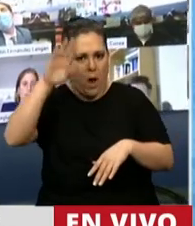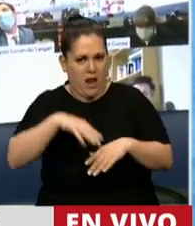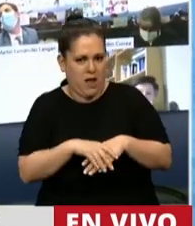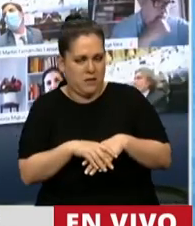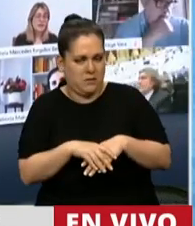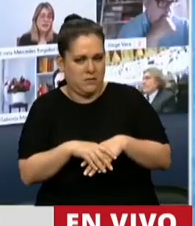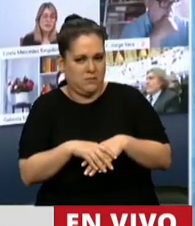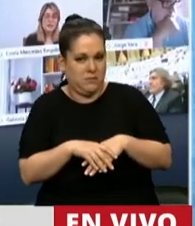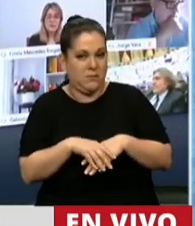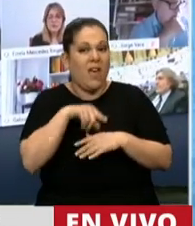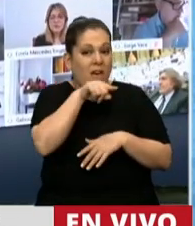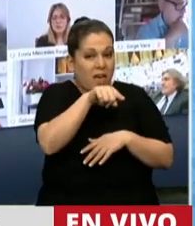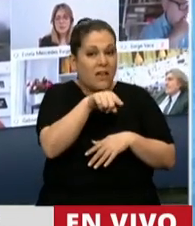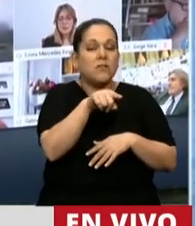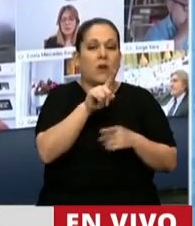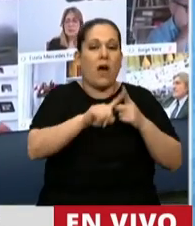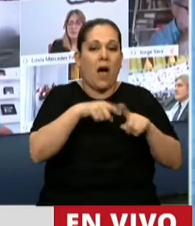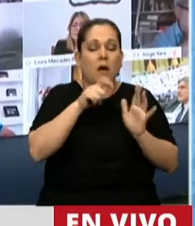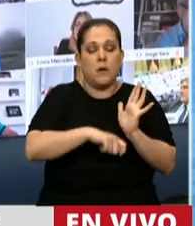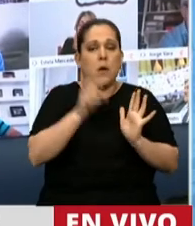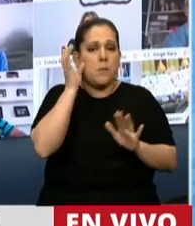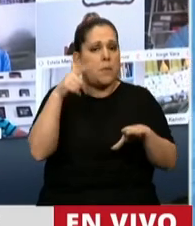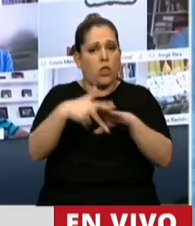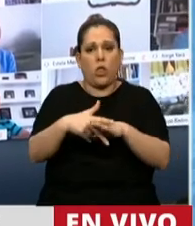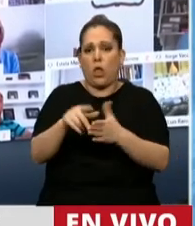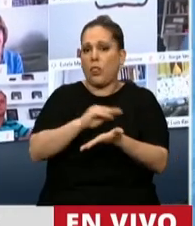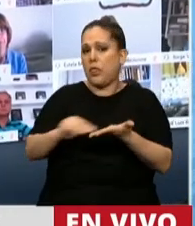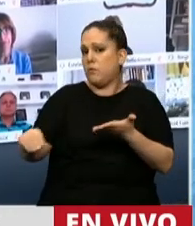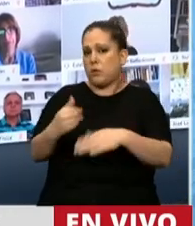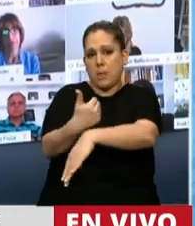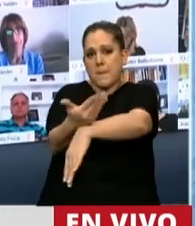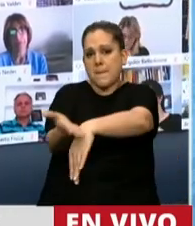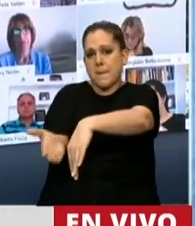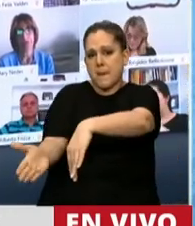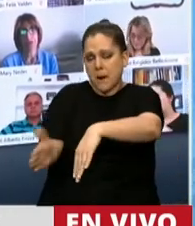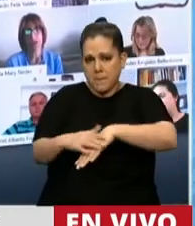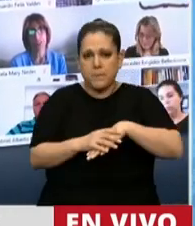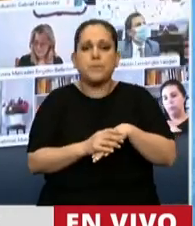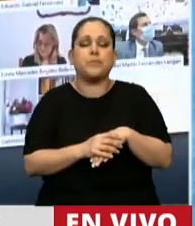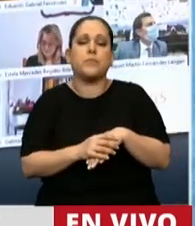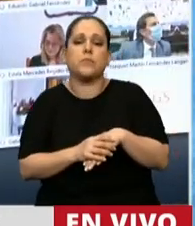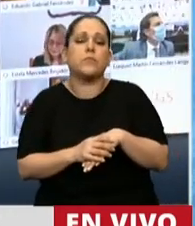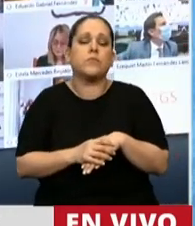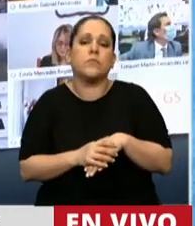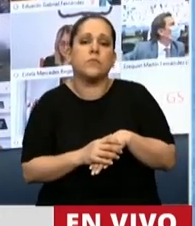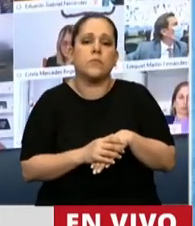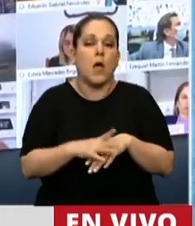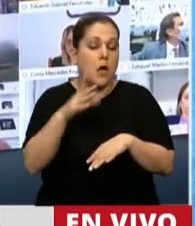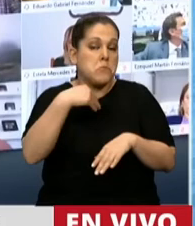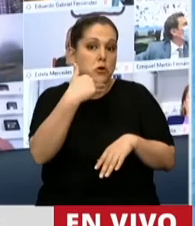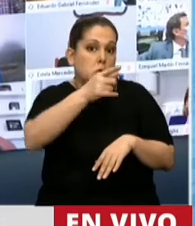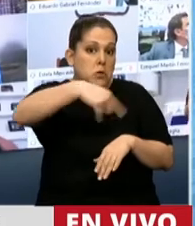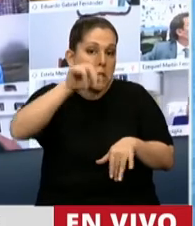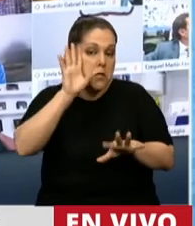Esto se dio en el marco del tratado... Diputados, está pasando en el tiempo. Interamericano, el TIAR, presidente, no sé si se